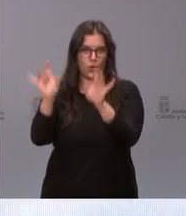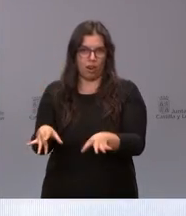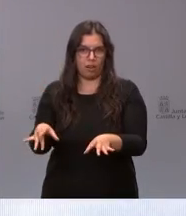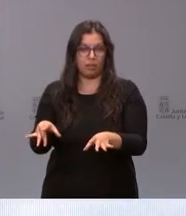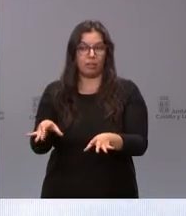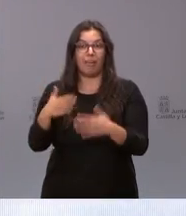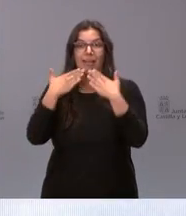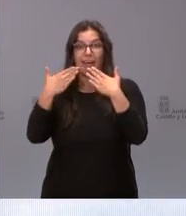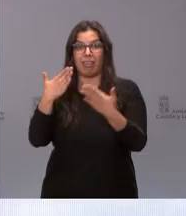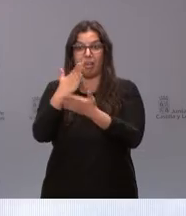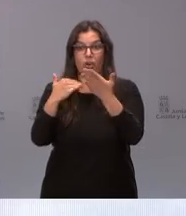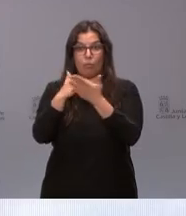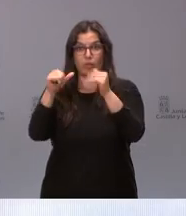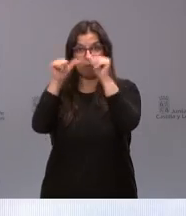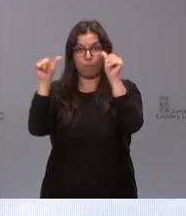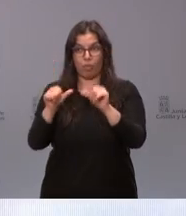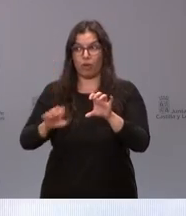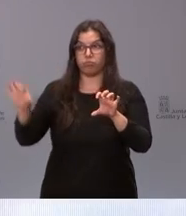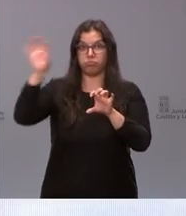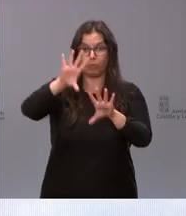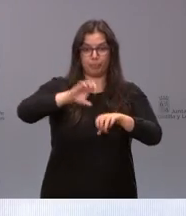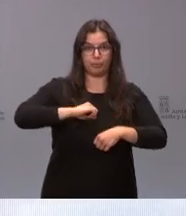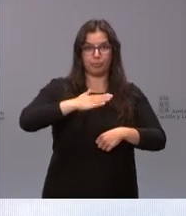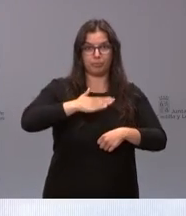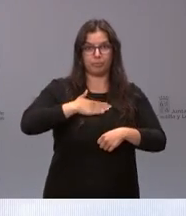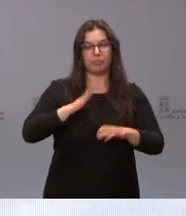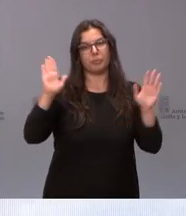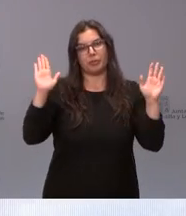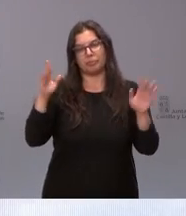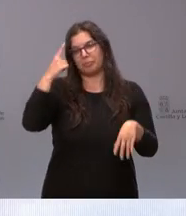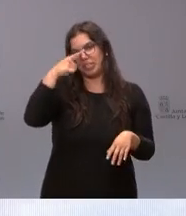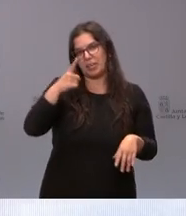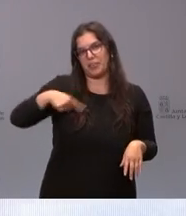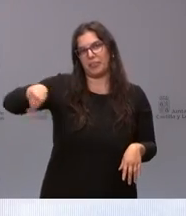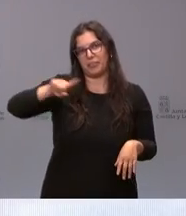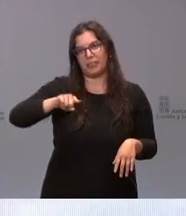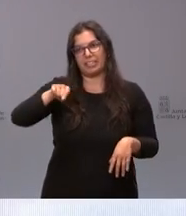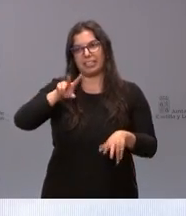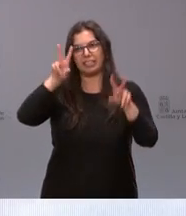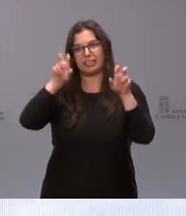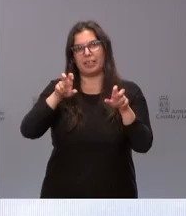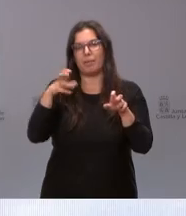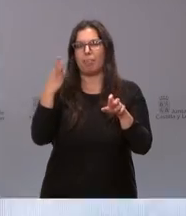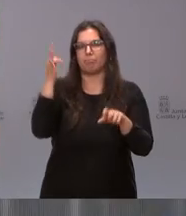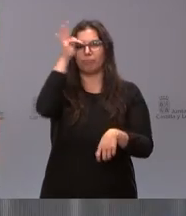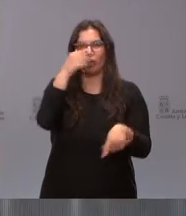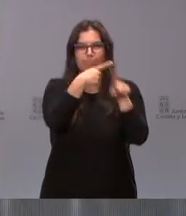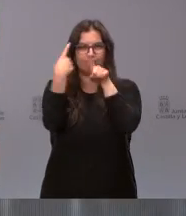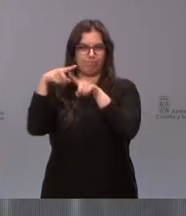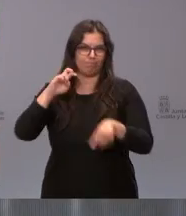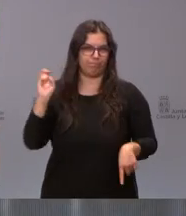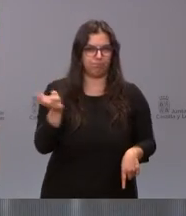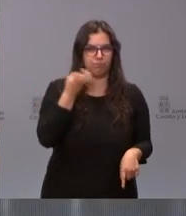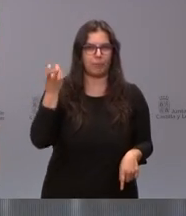las que hoy disfrutamos en el ámbito sanitario de Burgos pero bueno como saben ustedes sobre esto hay teorías para todos los gustos